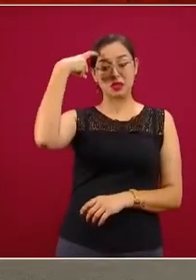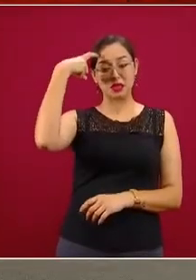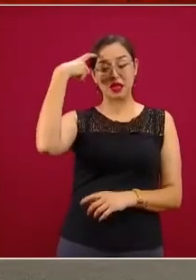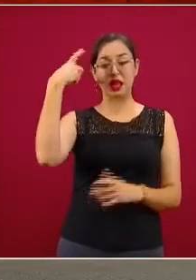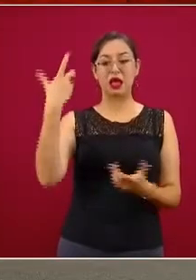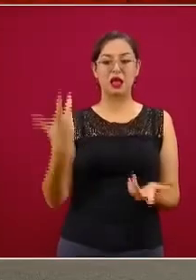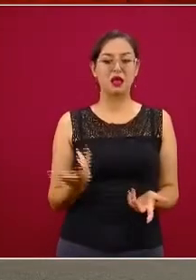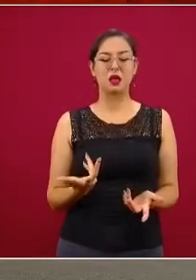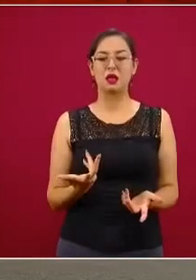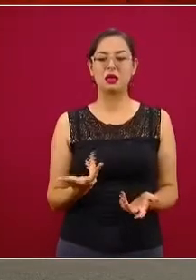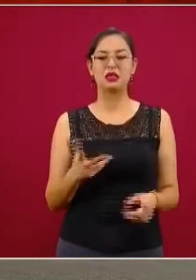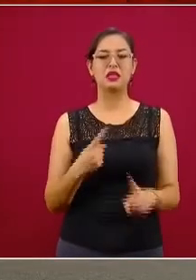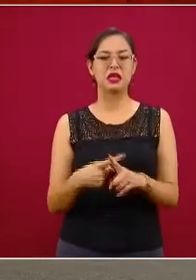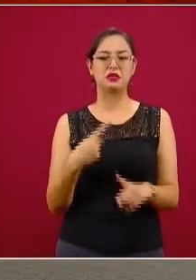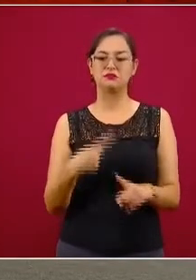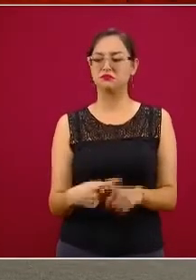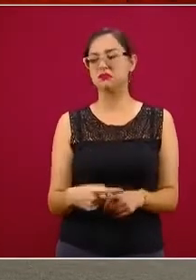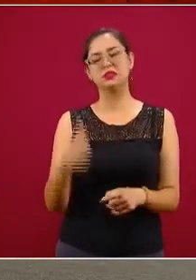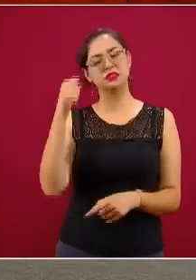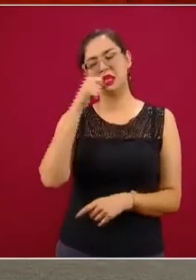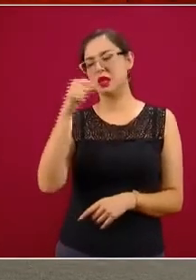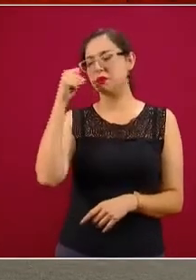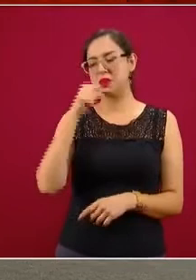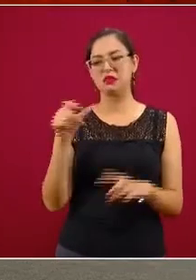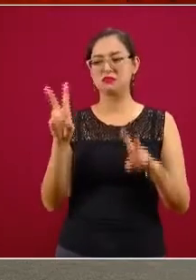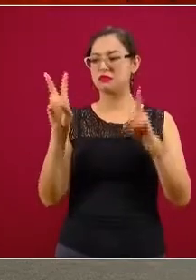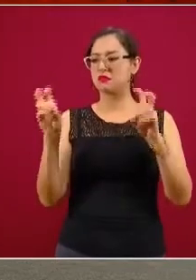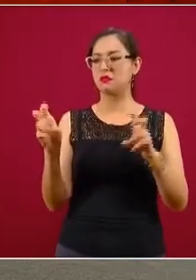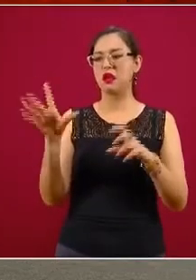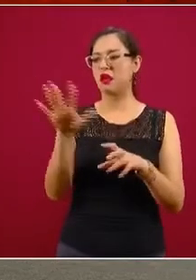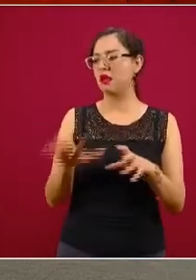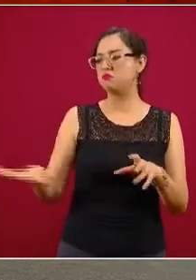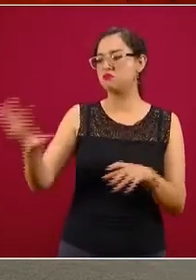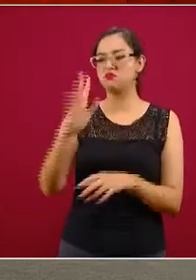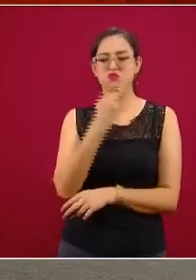extremos casi siempre son las más vulnerables, las de mayor vulnerabilidad.